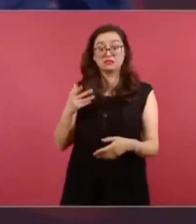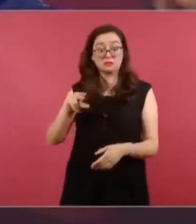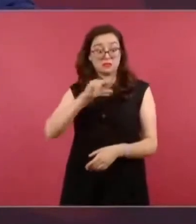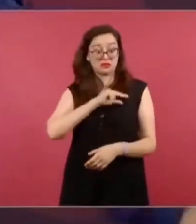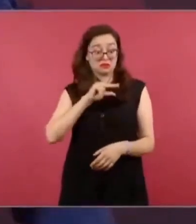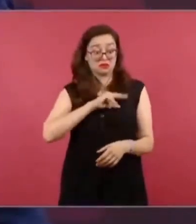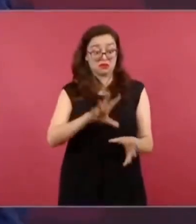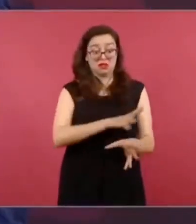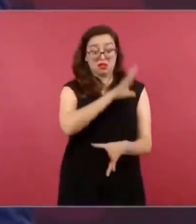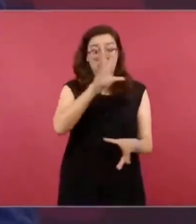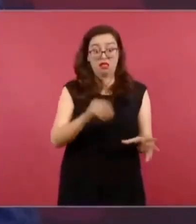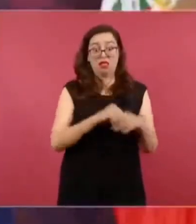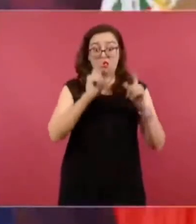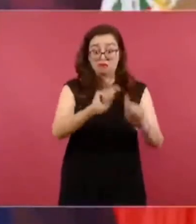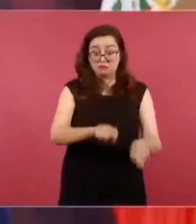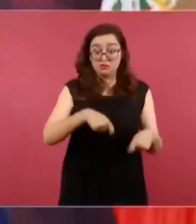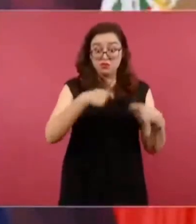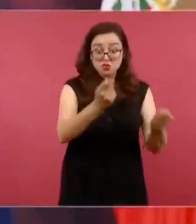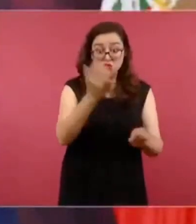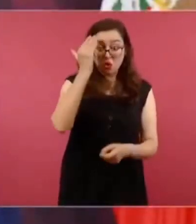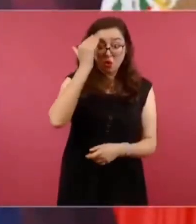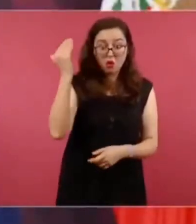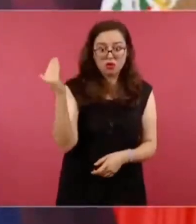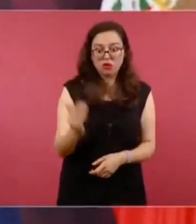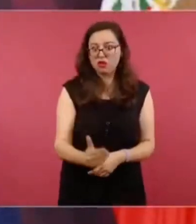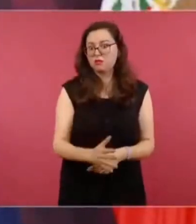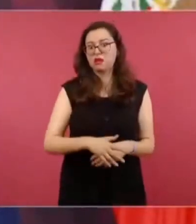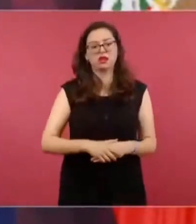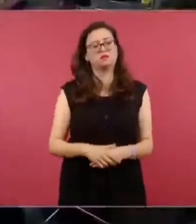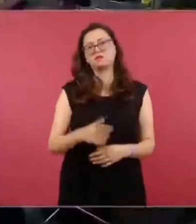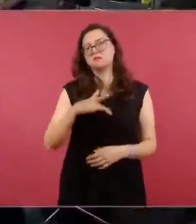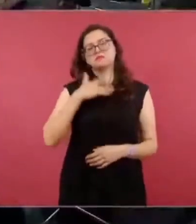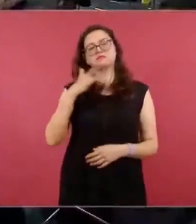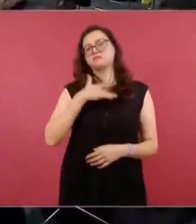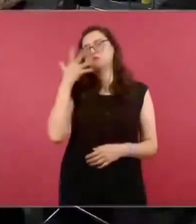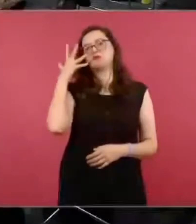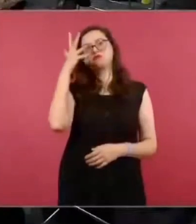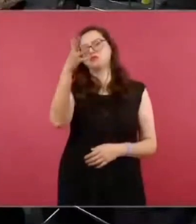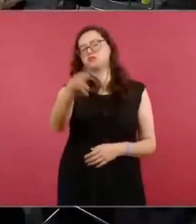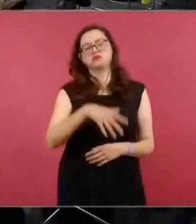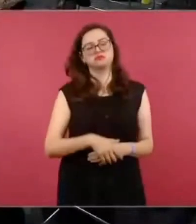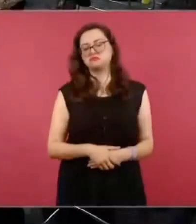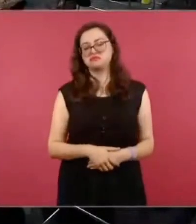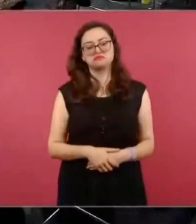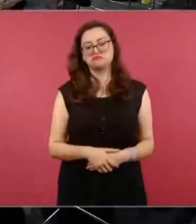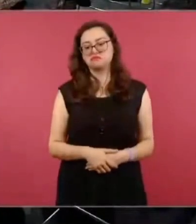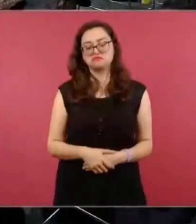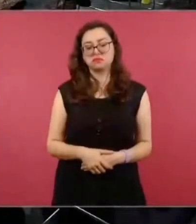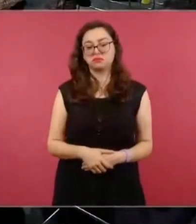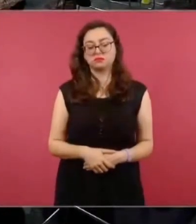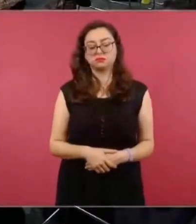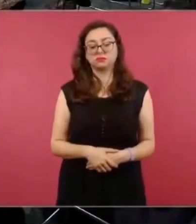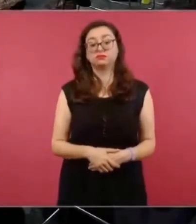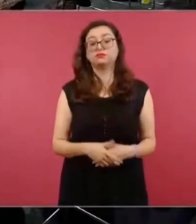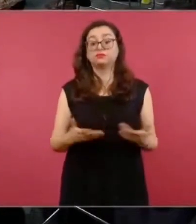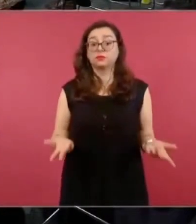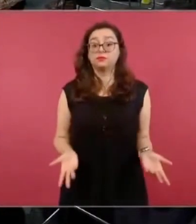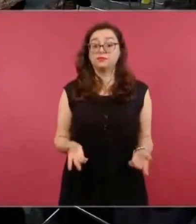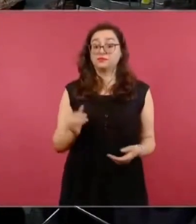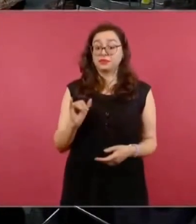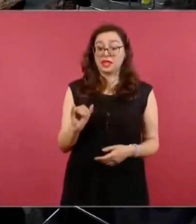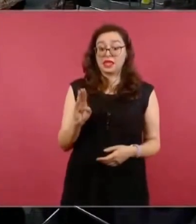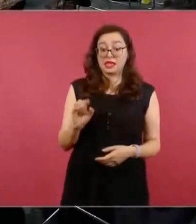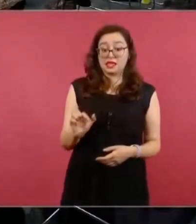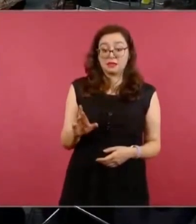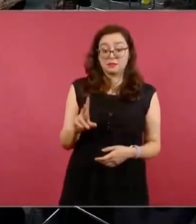veo eso en el futuro, en el horizonte. Sí, habrá oportunidad en Iberdrola, señor presidente,